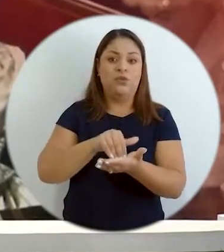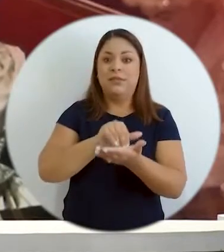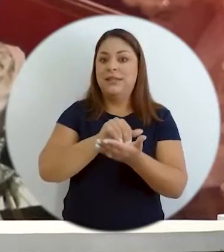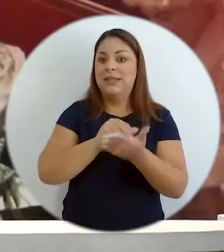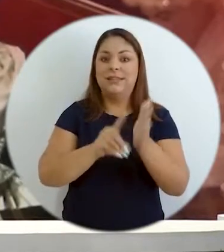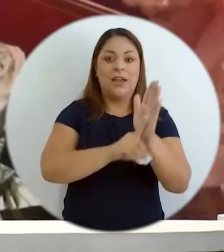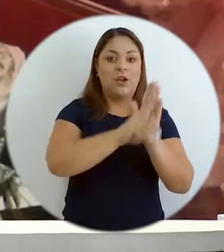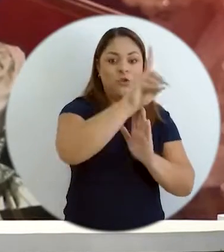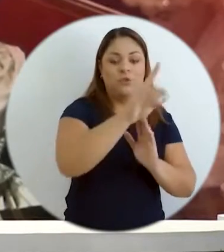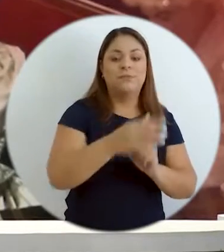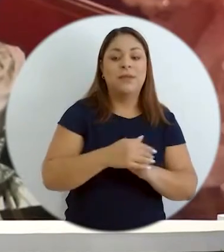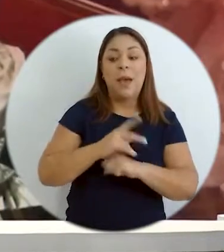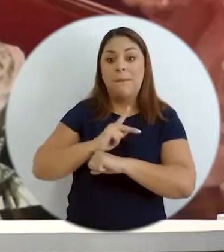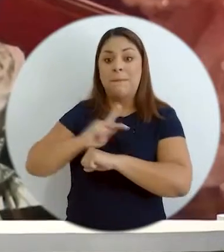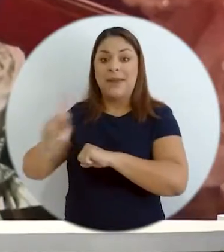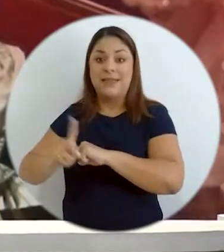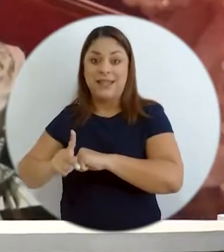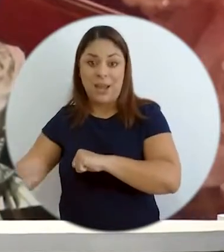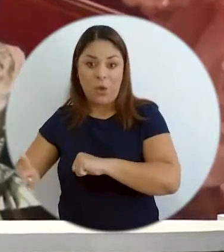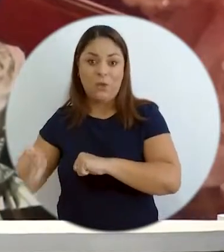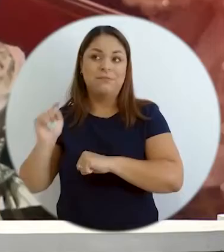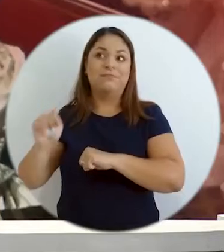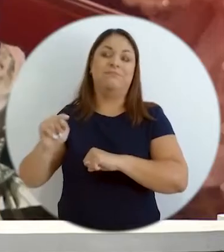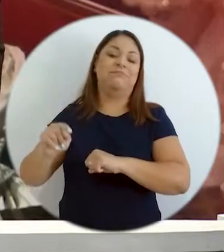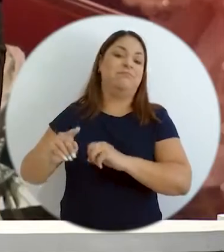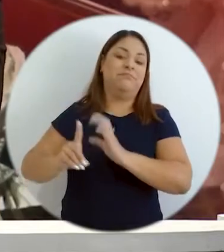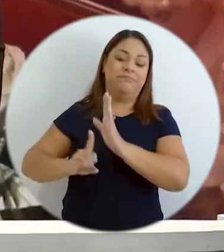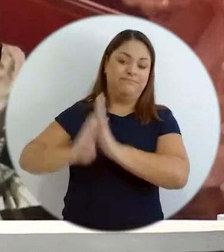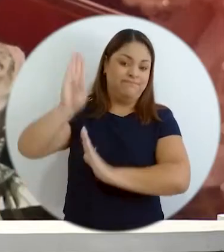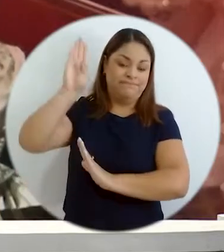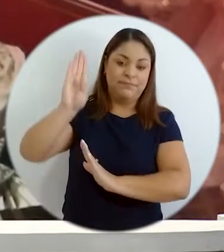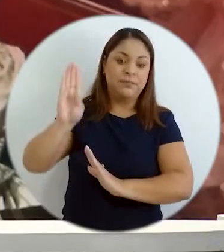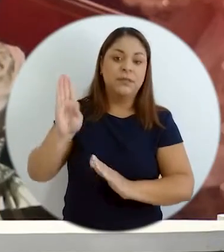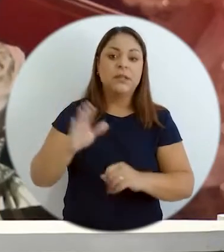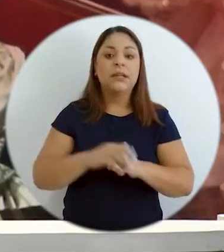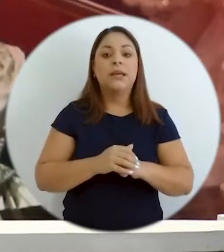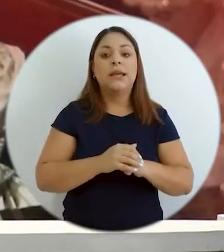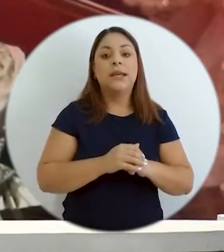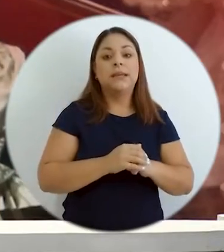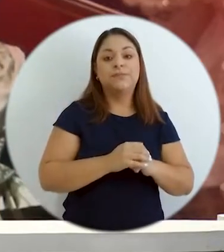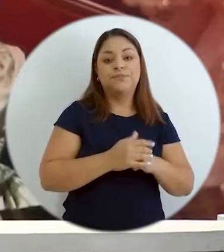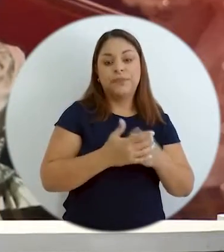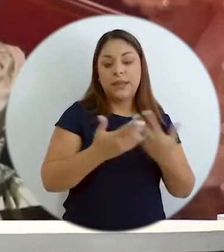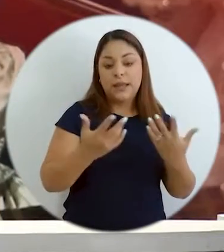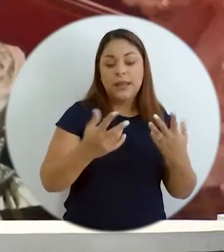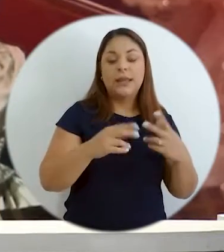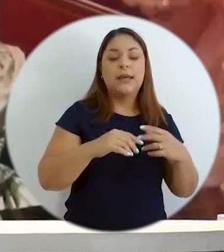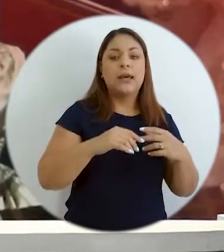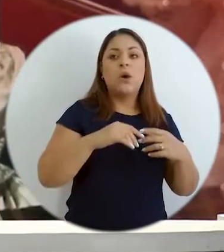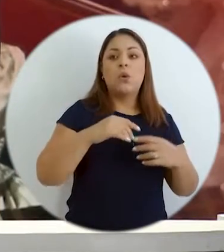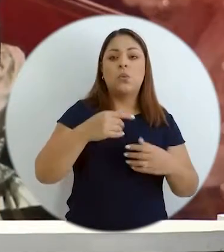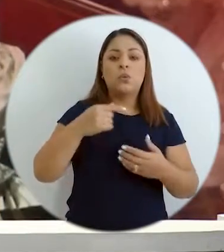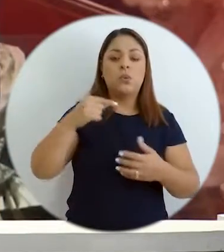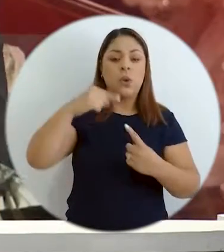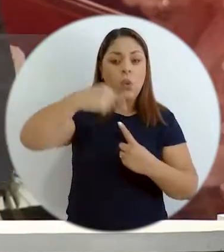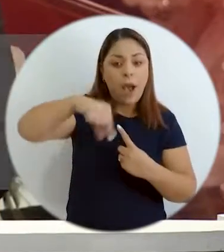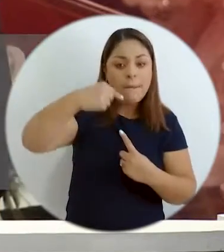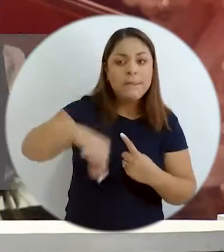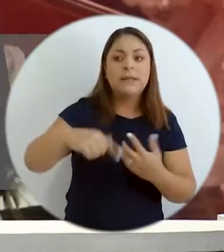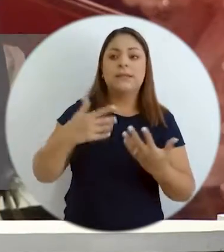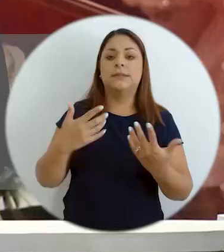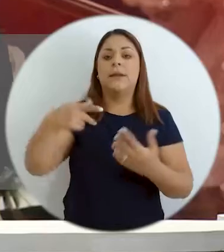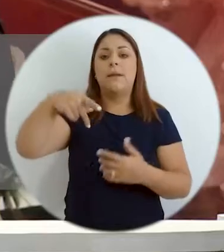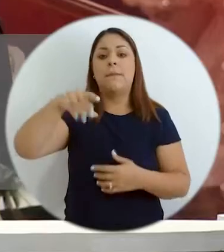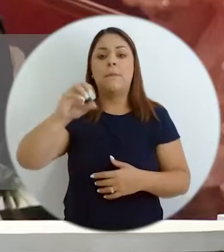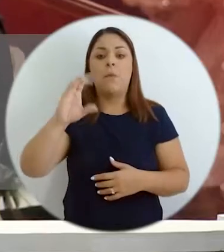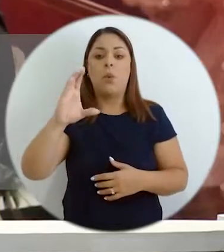Pérez Celedón en la región Brunca, probablemente Liberia en la región Chorotega, Guápiles, ¿verdad? Pocosí en la región, digamos,